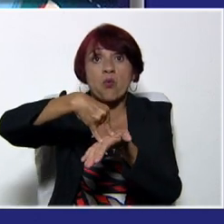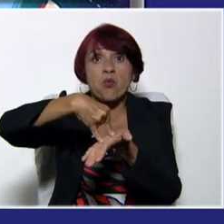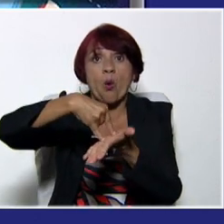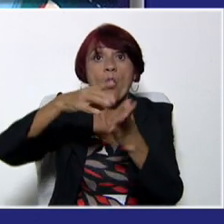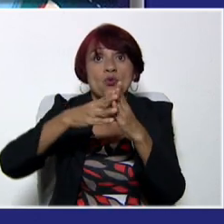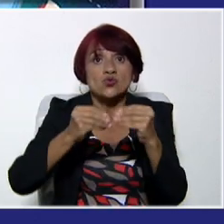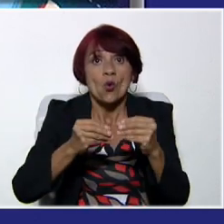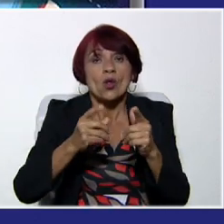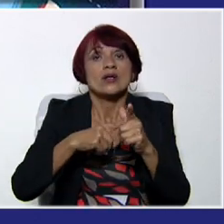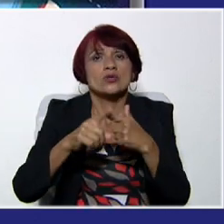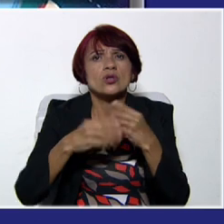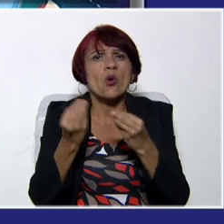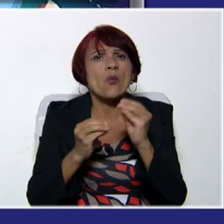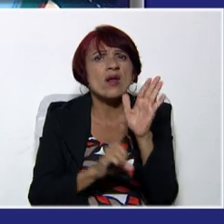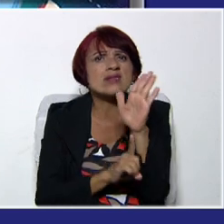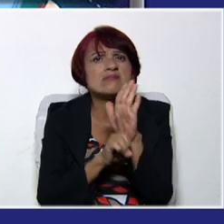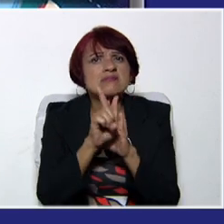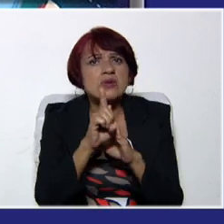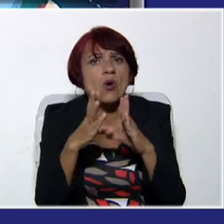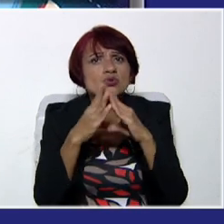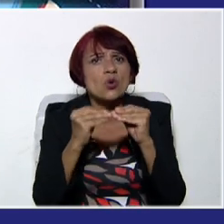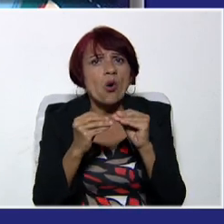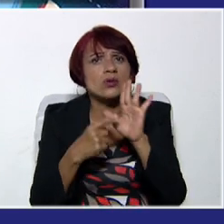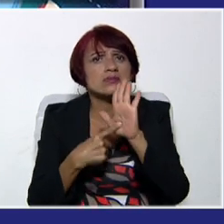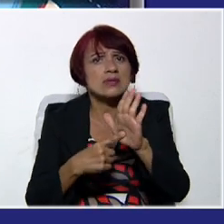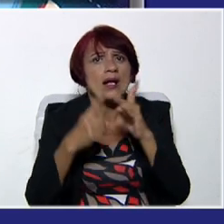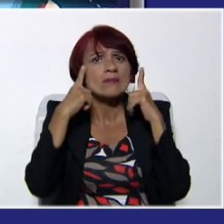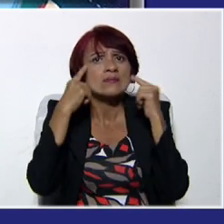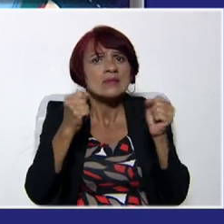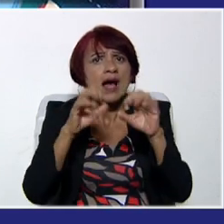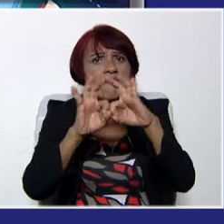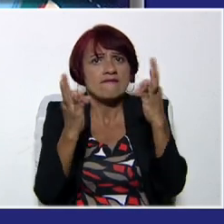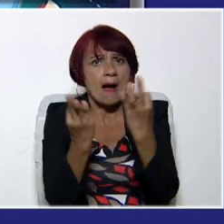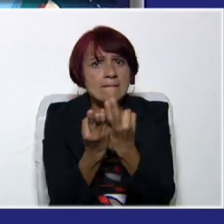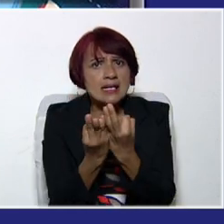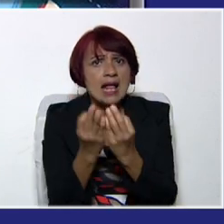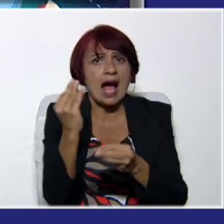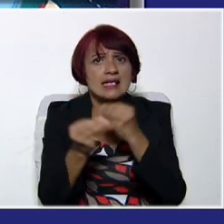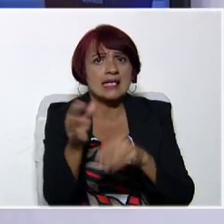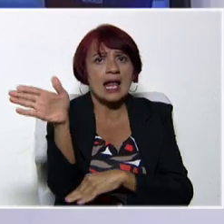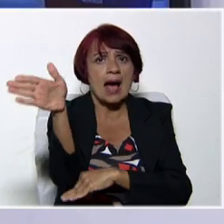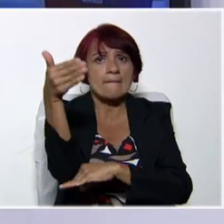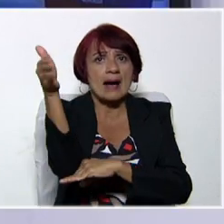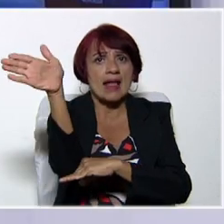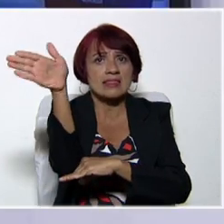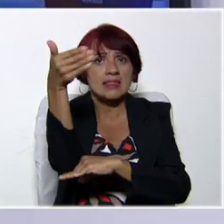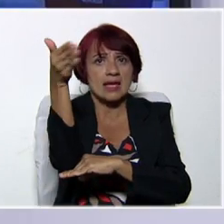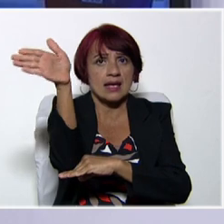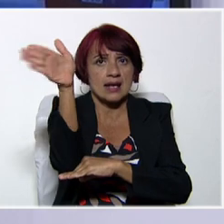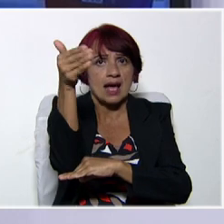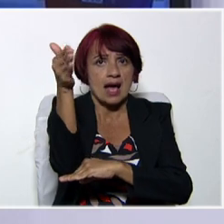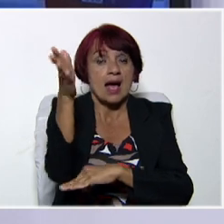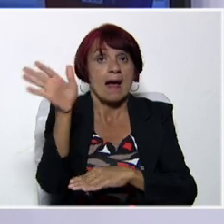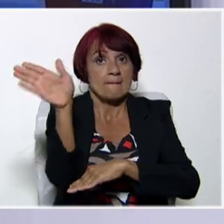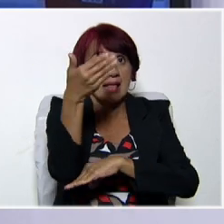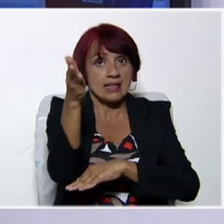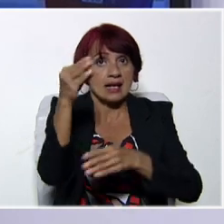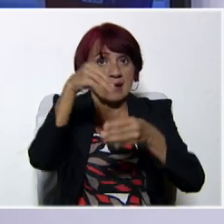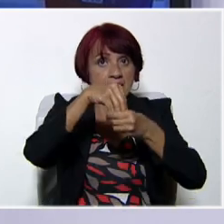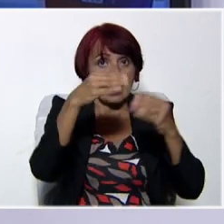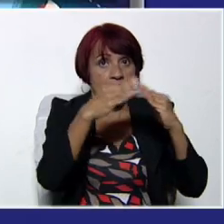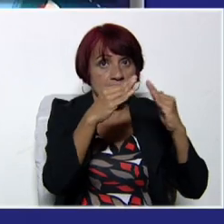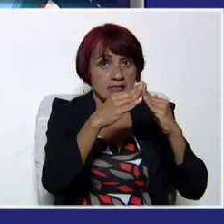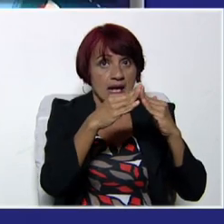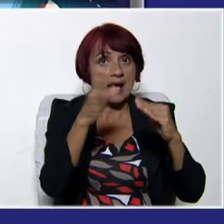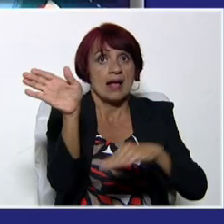desarrollar esas potencialidades como familia y hacerlas bandera. Bandera en mi casa, bandera en mi